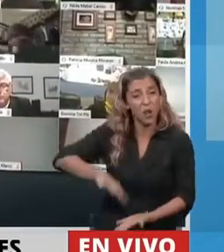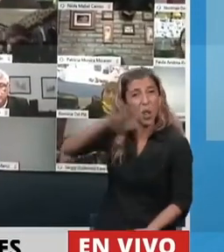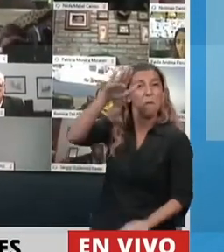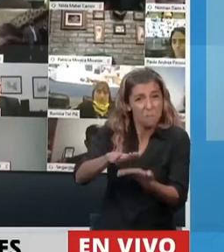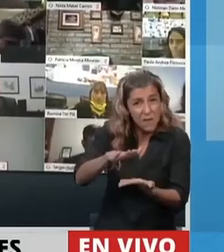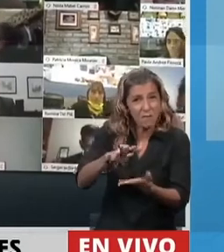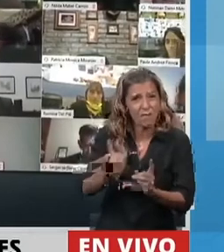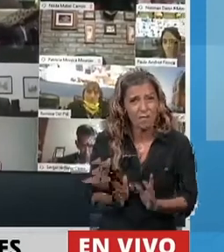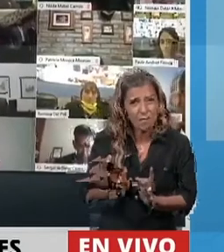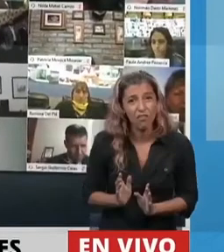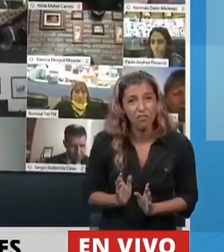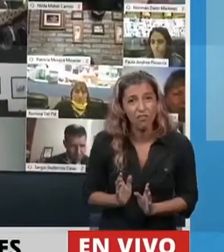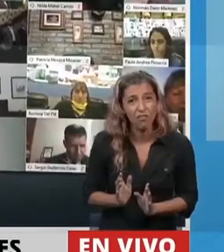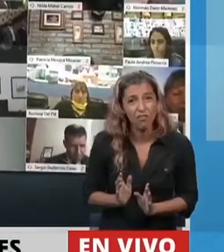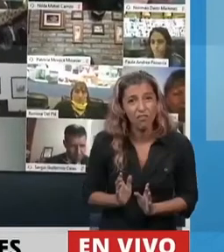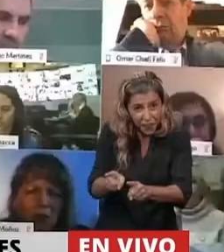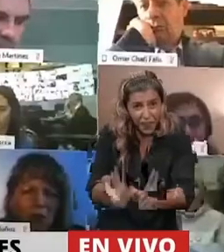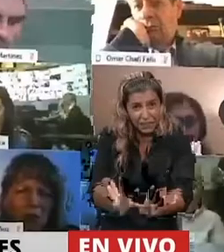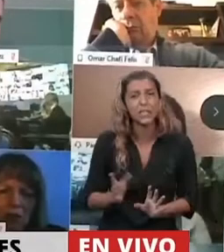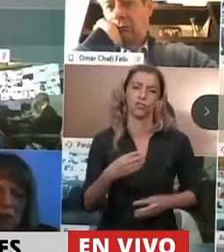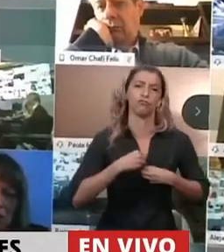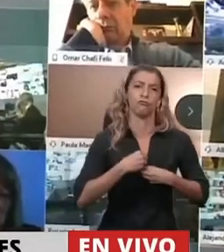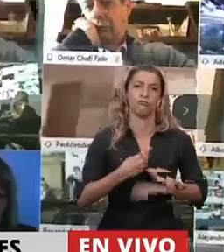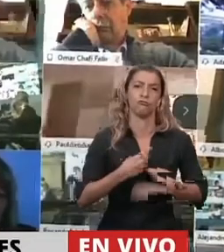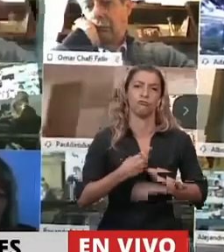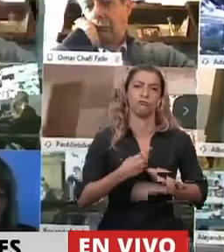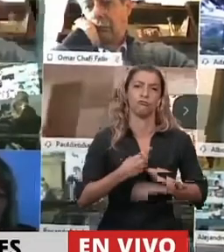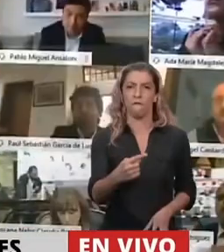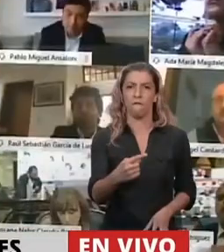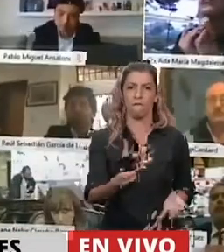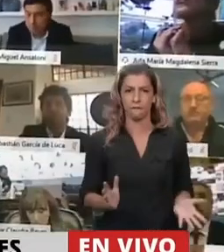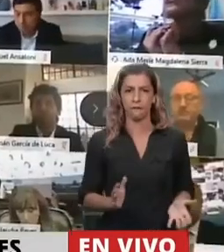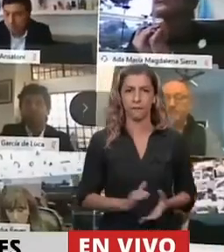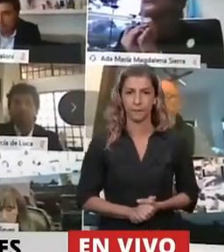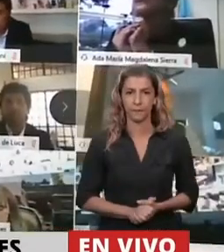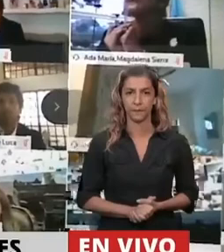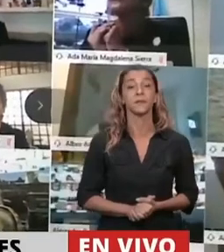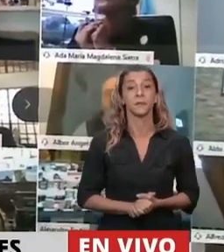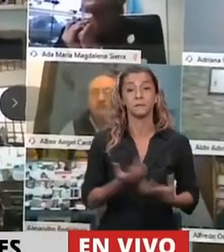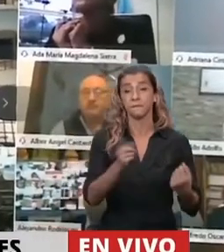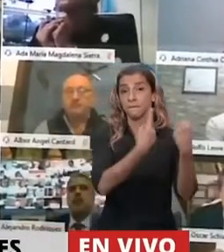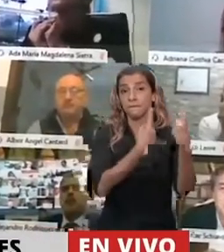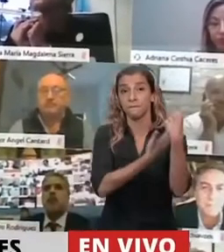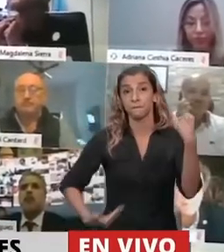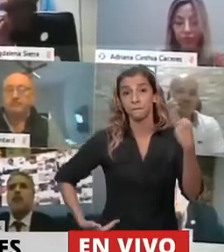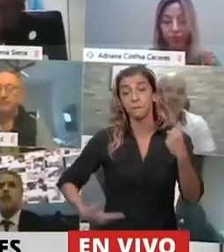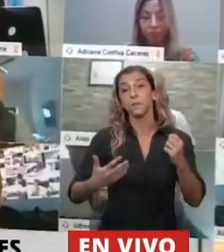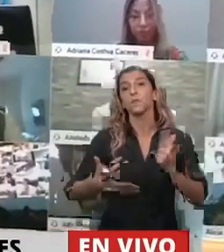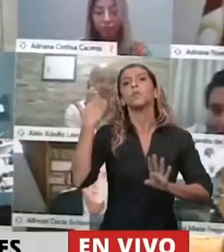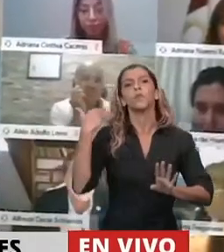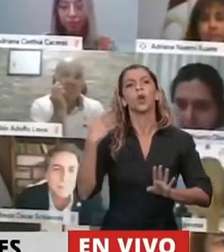por esa movilidad. ¿Y por qué también me siento agraviado, Presidente? Porque el Poder Ejecutivo dijo que iba a traer una